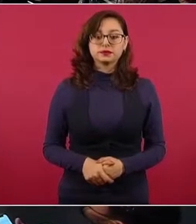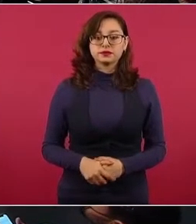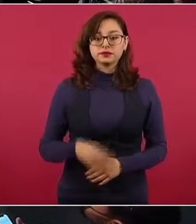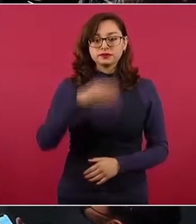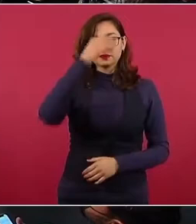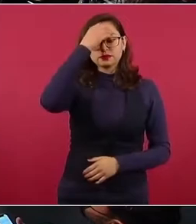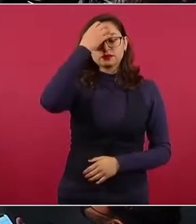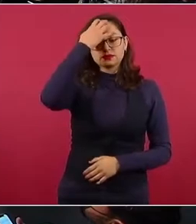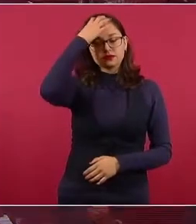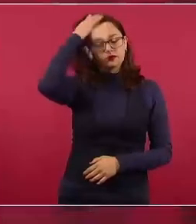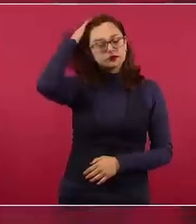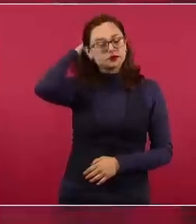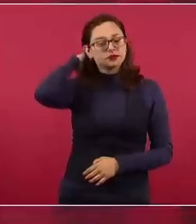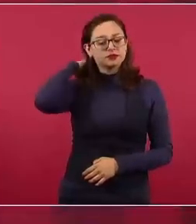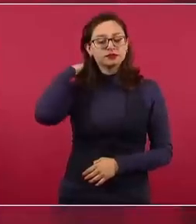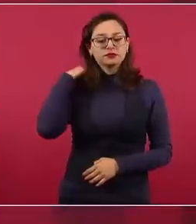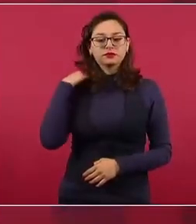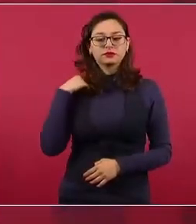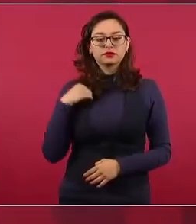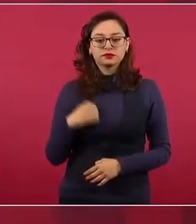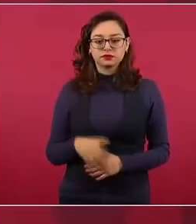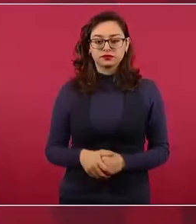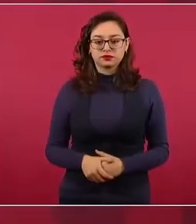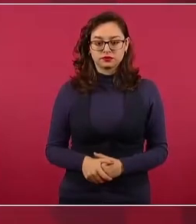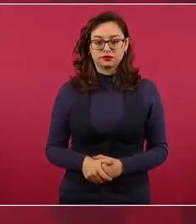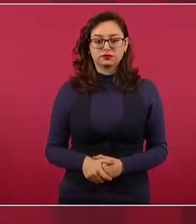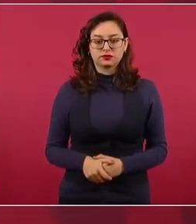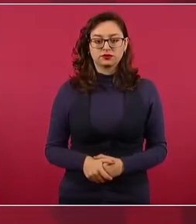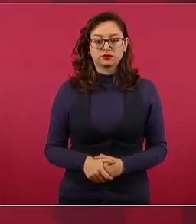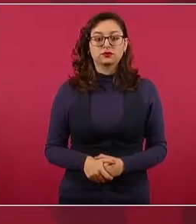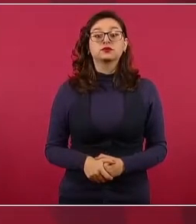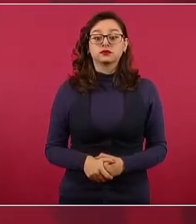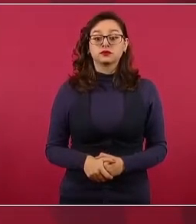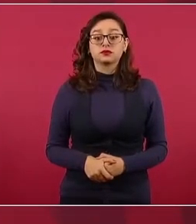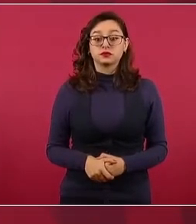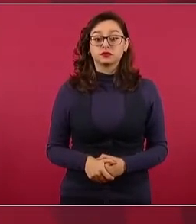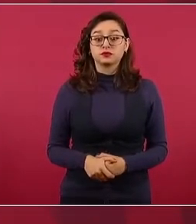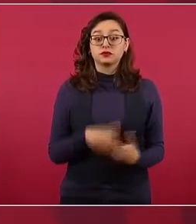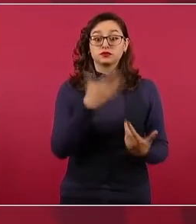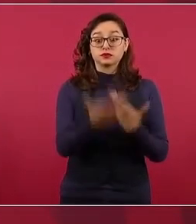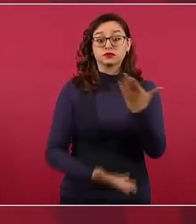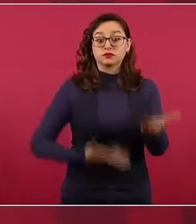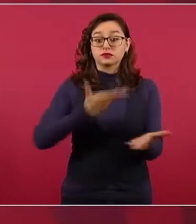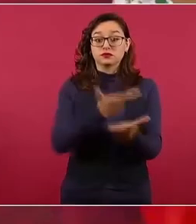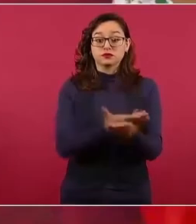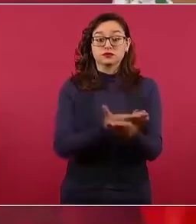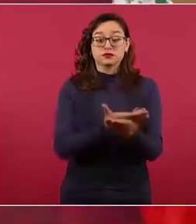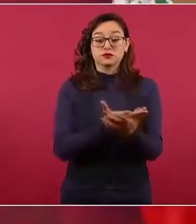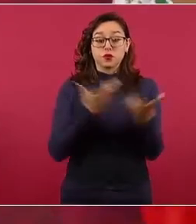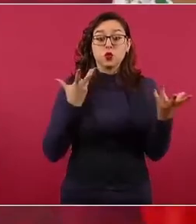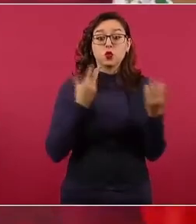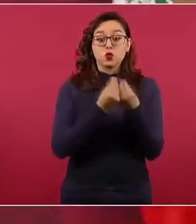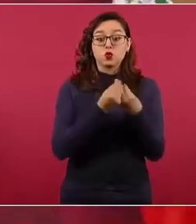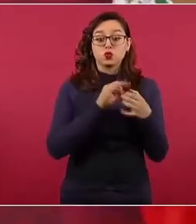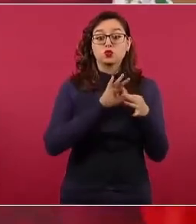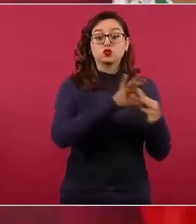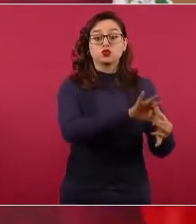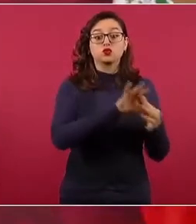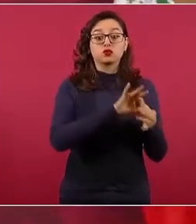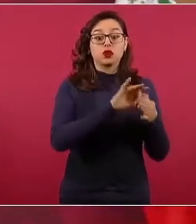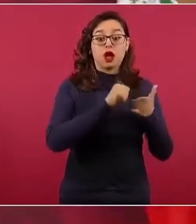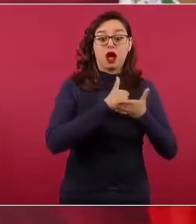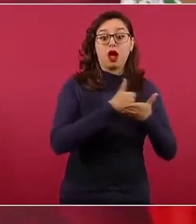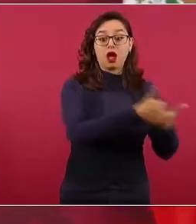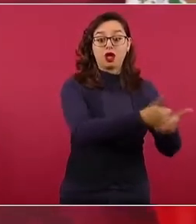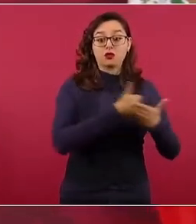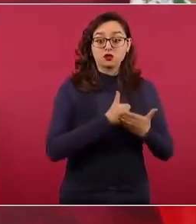Sí, eso lo vamos a plantear, porque nos vamos a ayudar mutuamente. porque esa